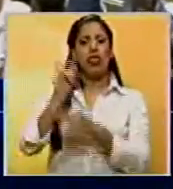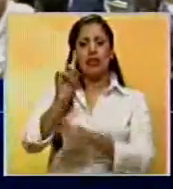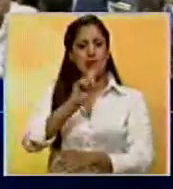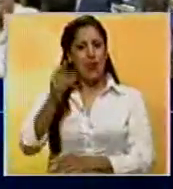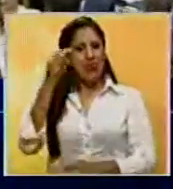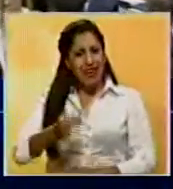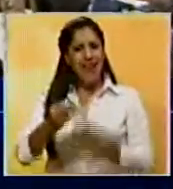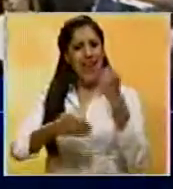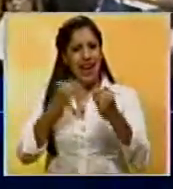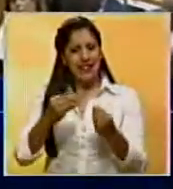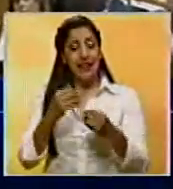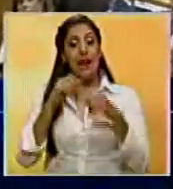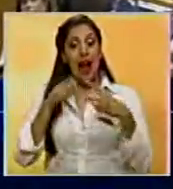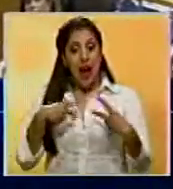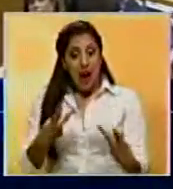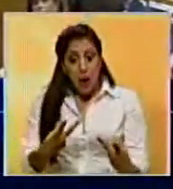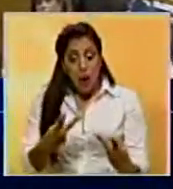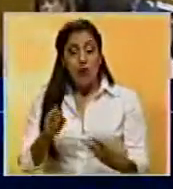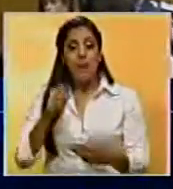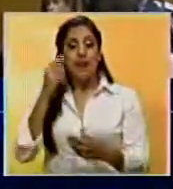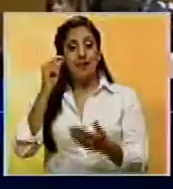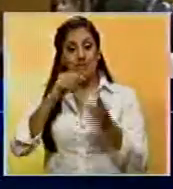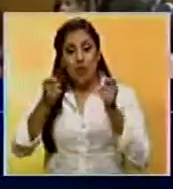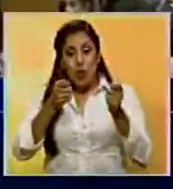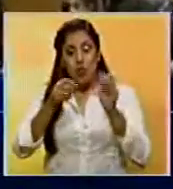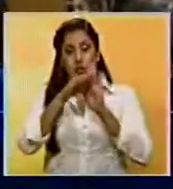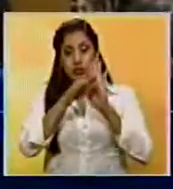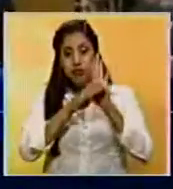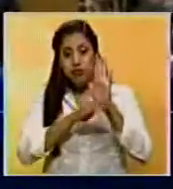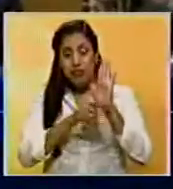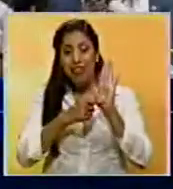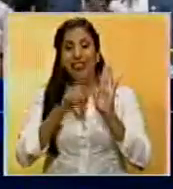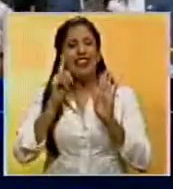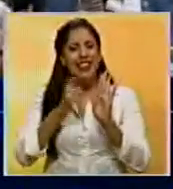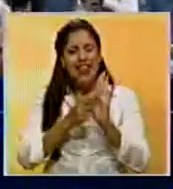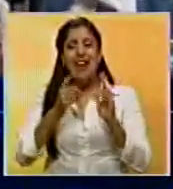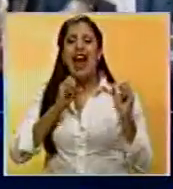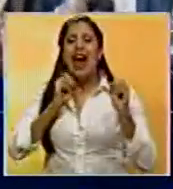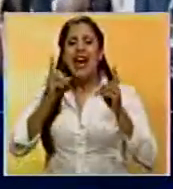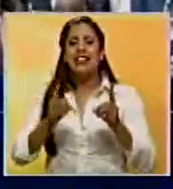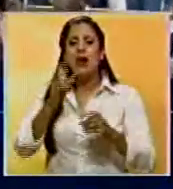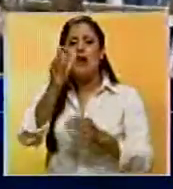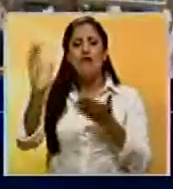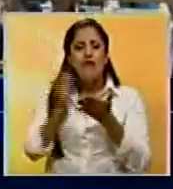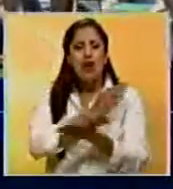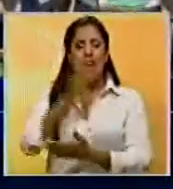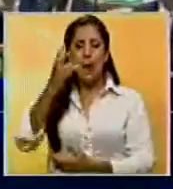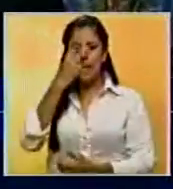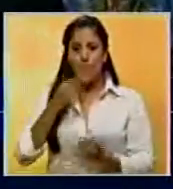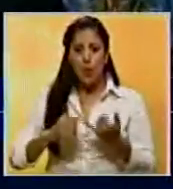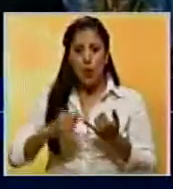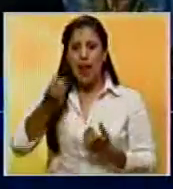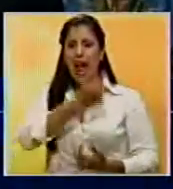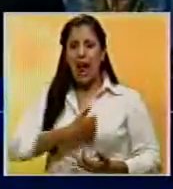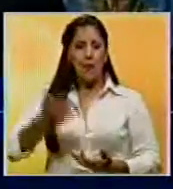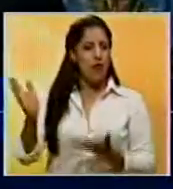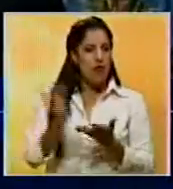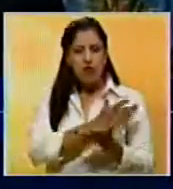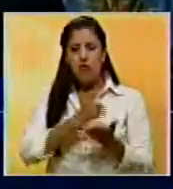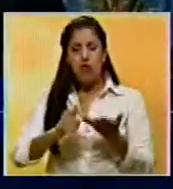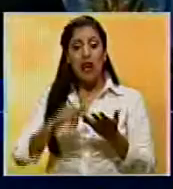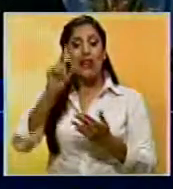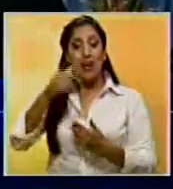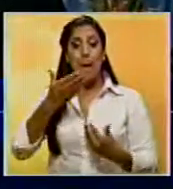Ban Ki-moon precisó que las medidas contempladas en este acuerdo deben ser garantizadas para erradicar la pobreza, el hambre y